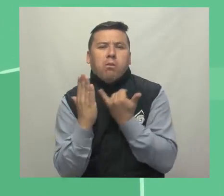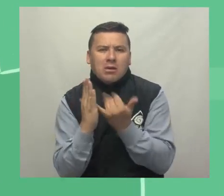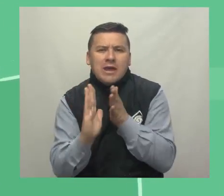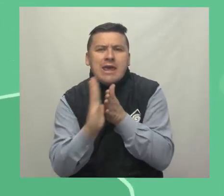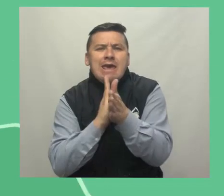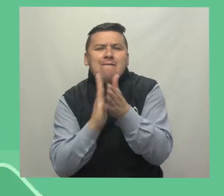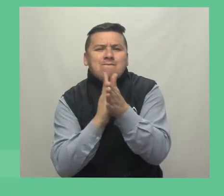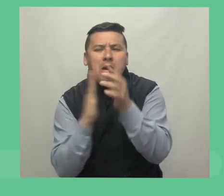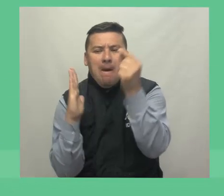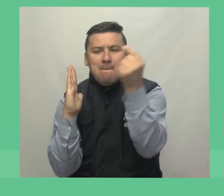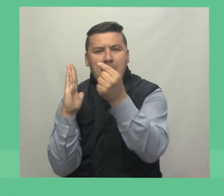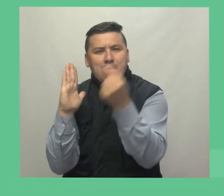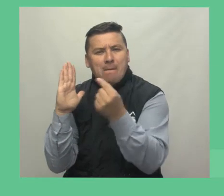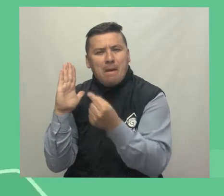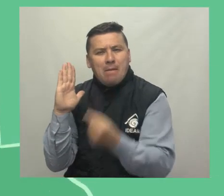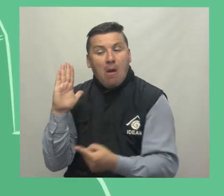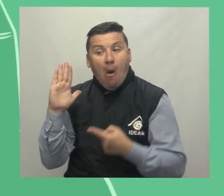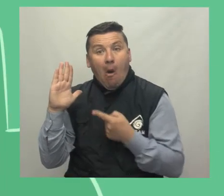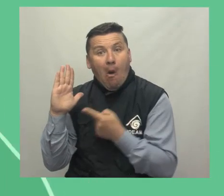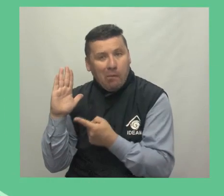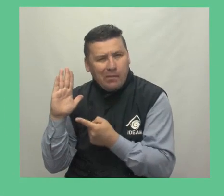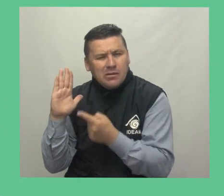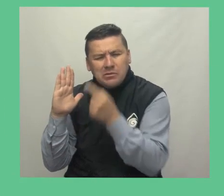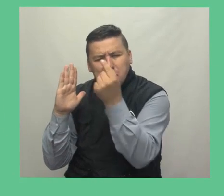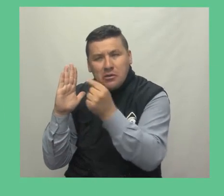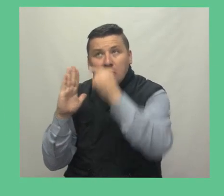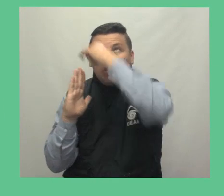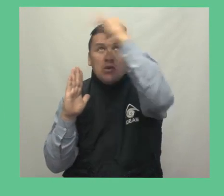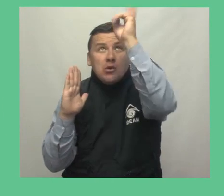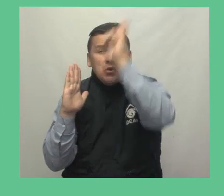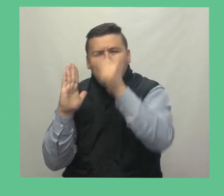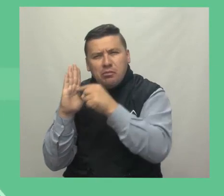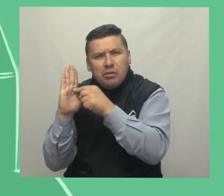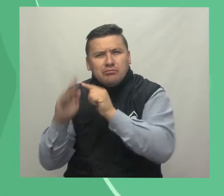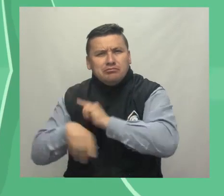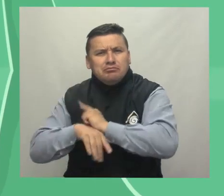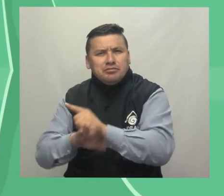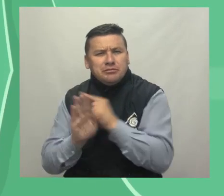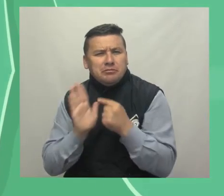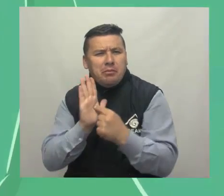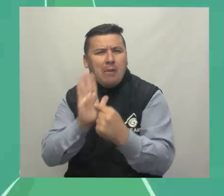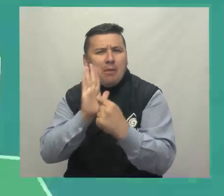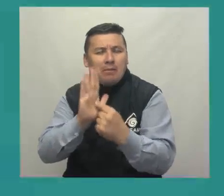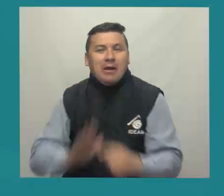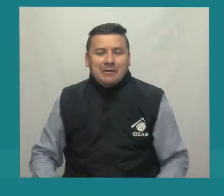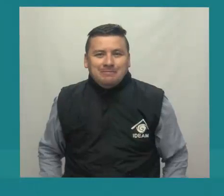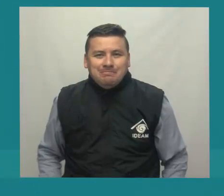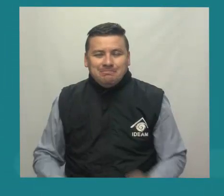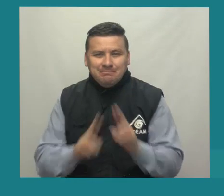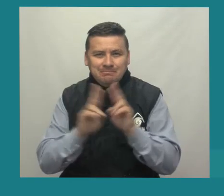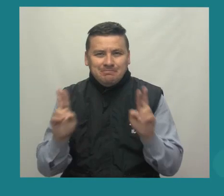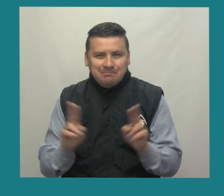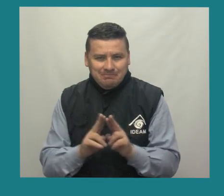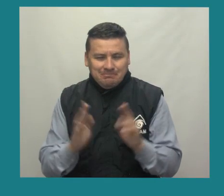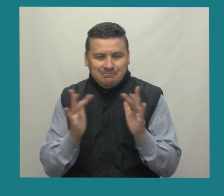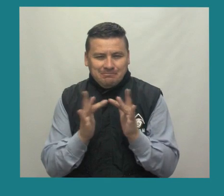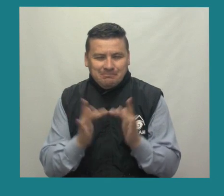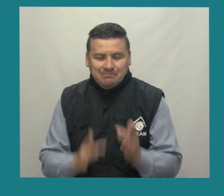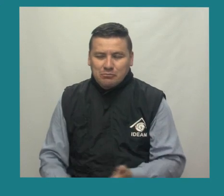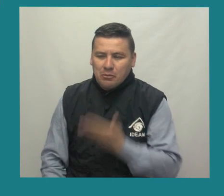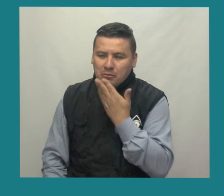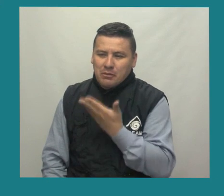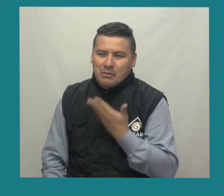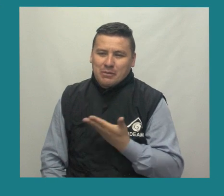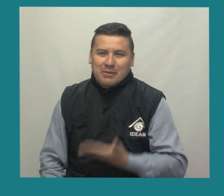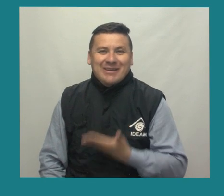o App Store. Información en tiempo real, detallada, satelital, recomendaciones y muchas opciones de interacción. Síganos a